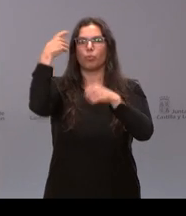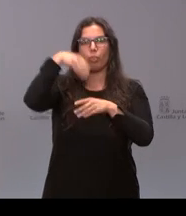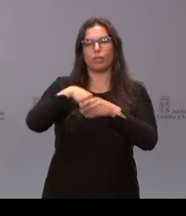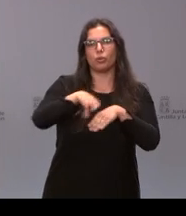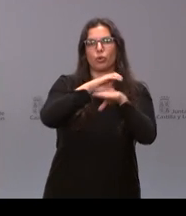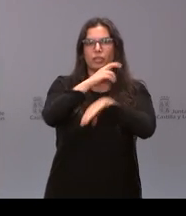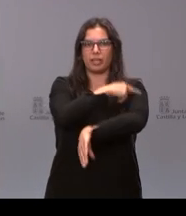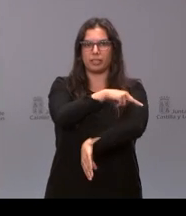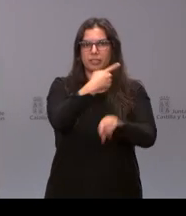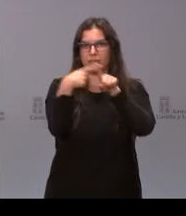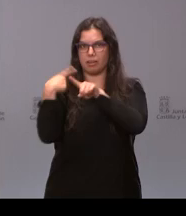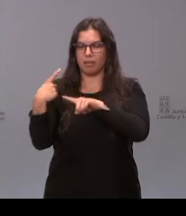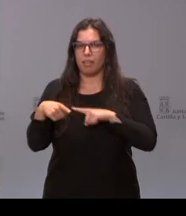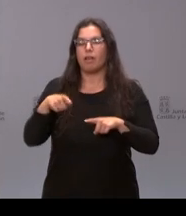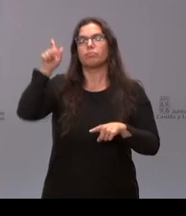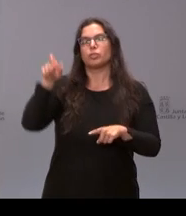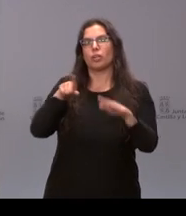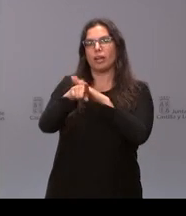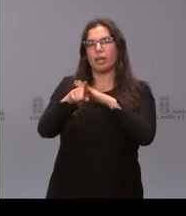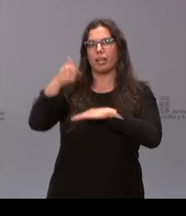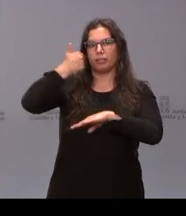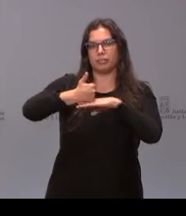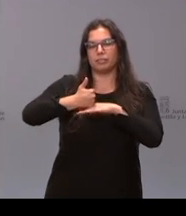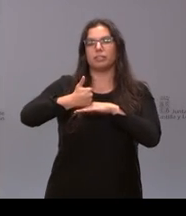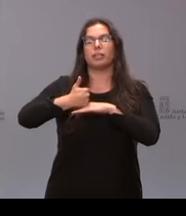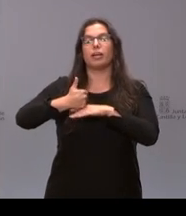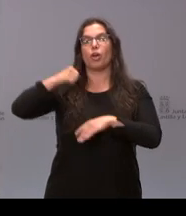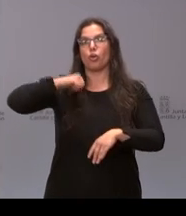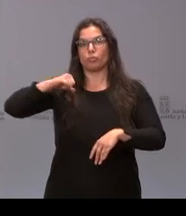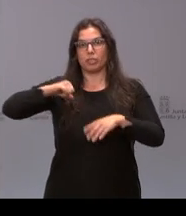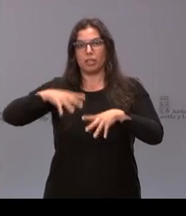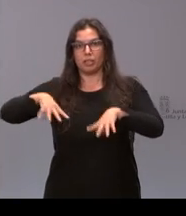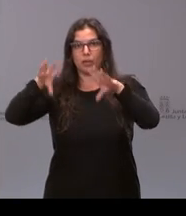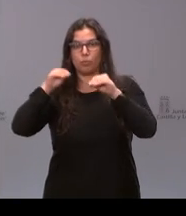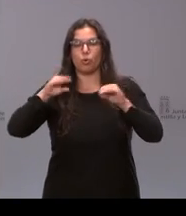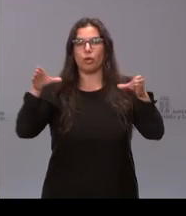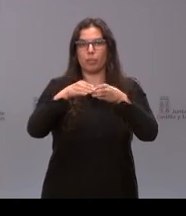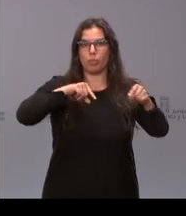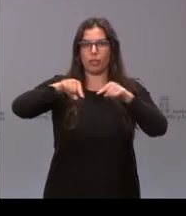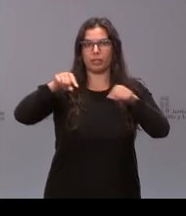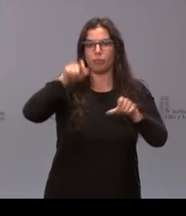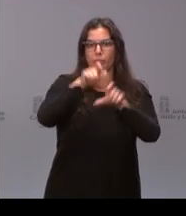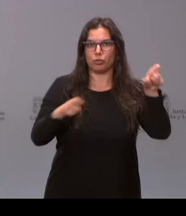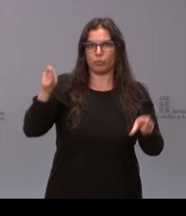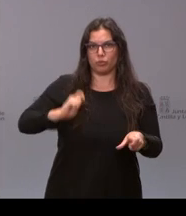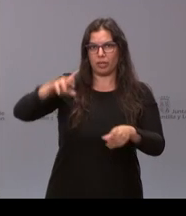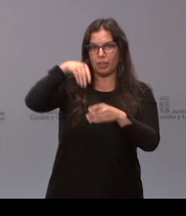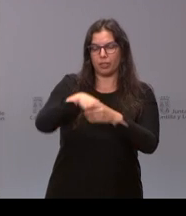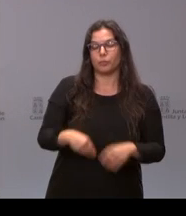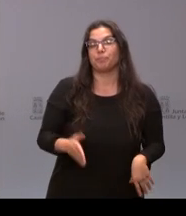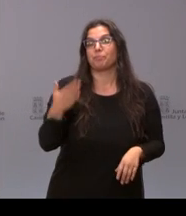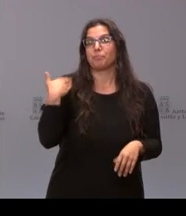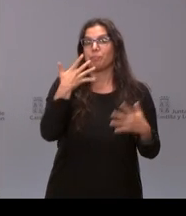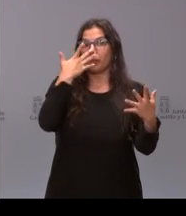de Sanidad, gerente del UBU, equipo directivo, personal del centro. Hace una década, el antiguo Hospital